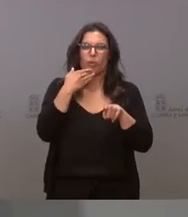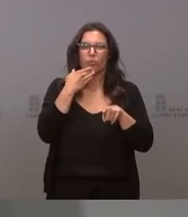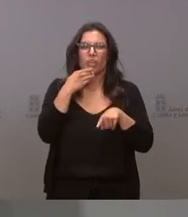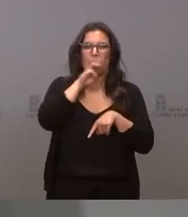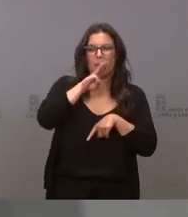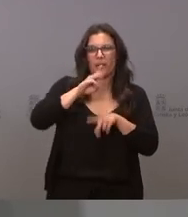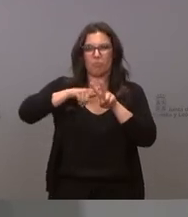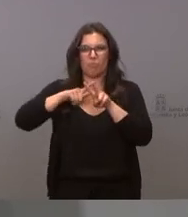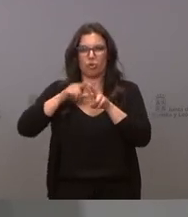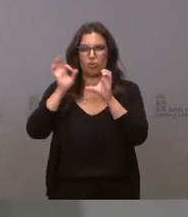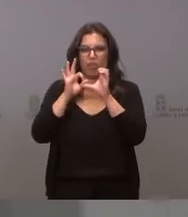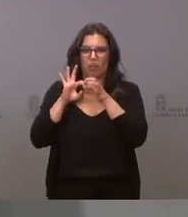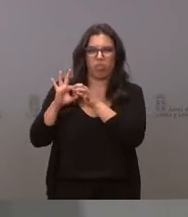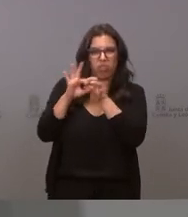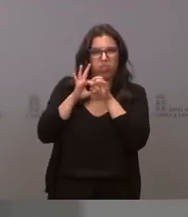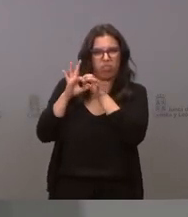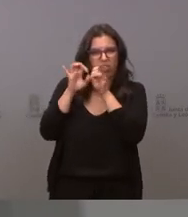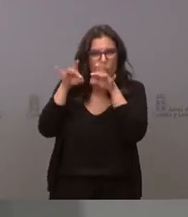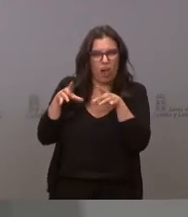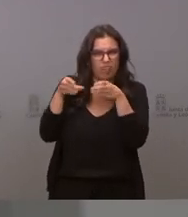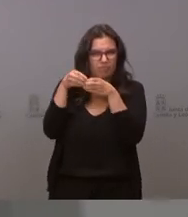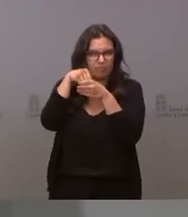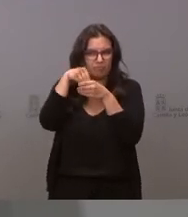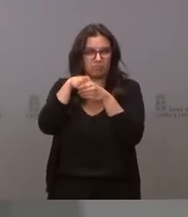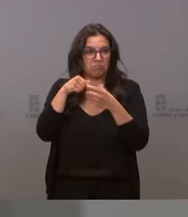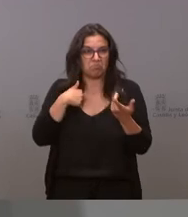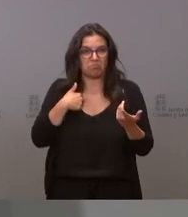yo no tengo complejos en defender el Estado de Derecho con nadie